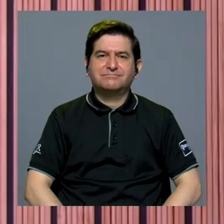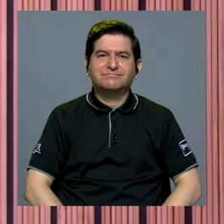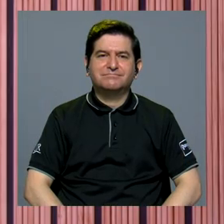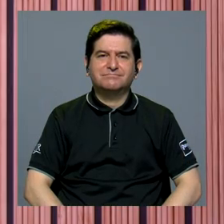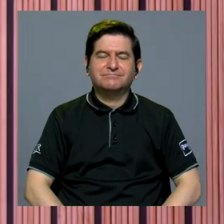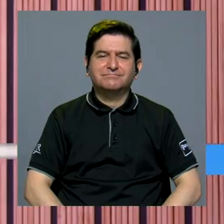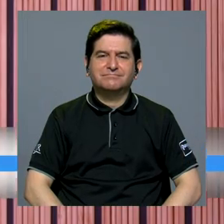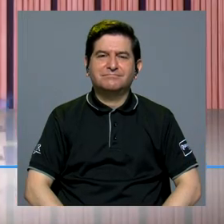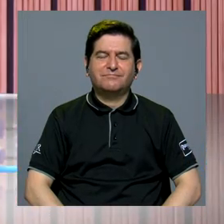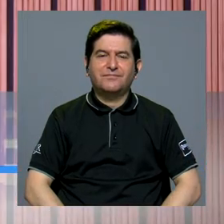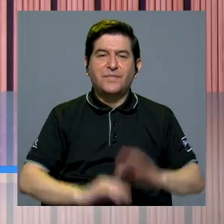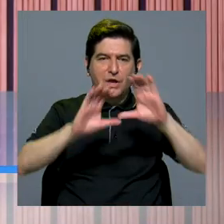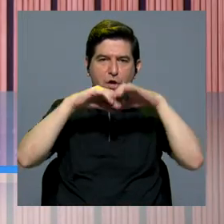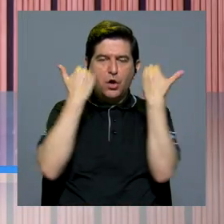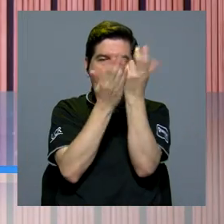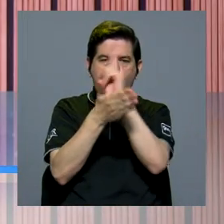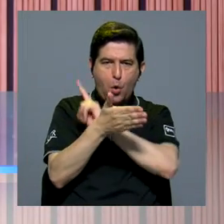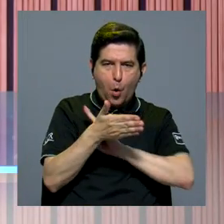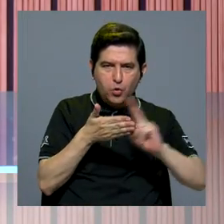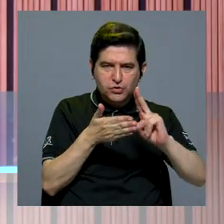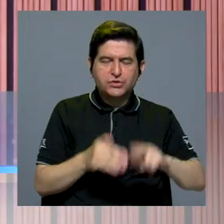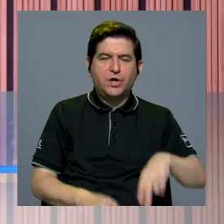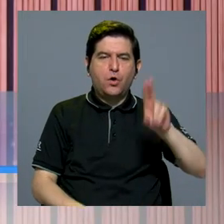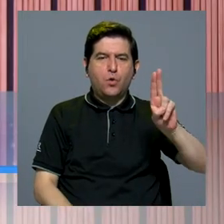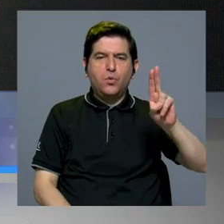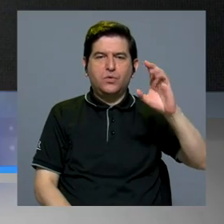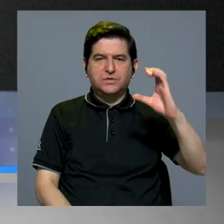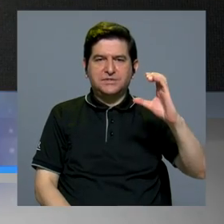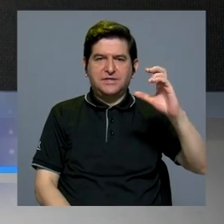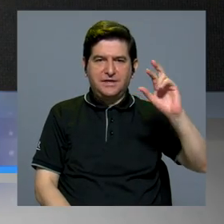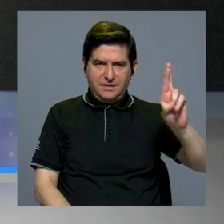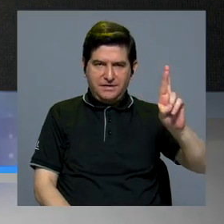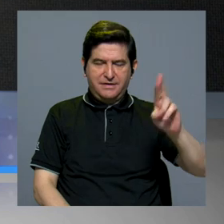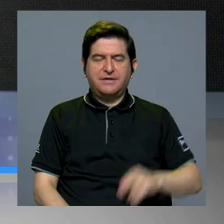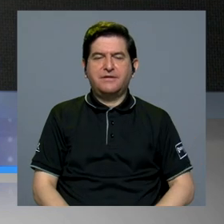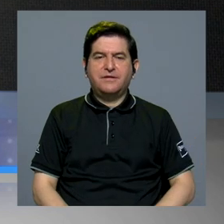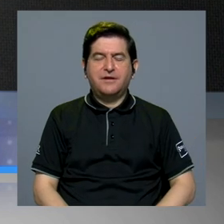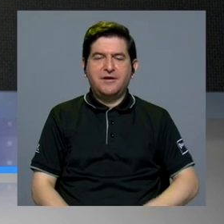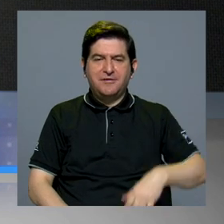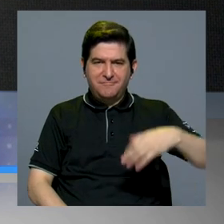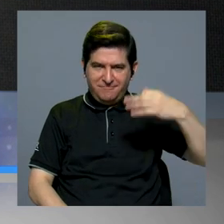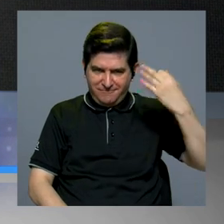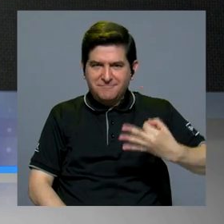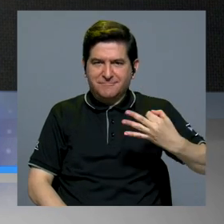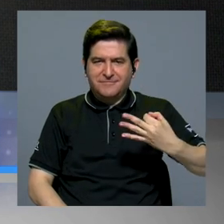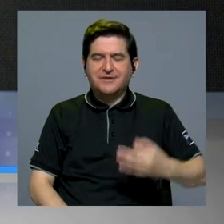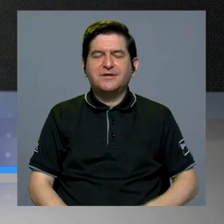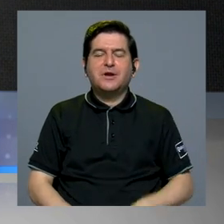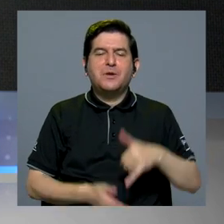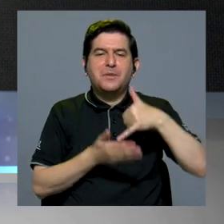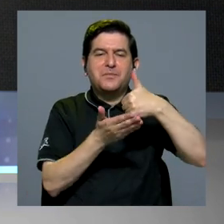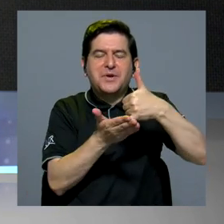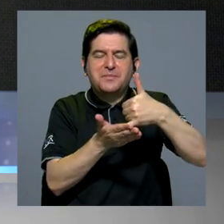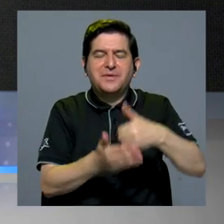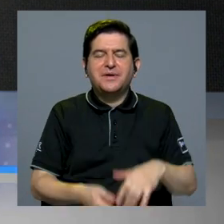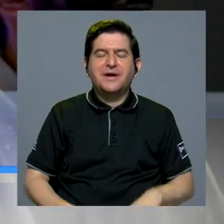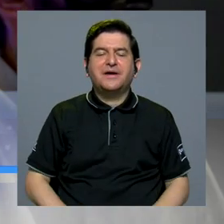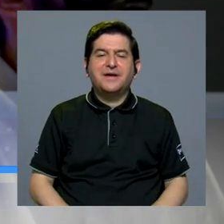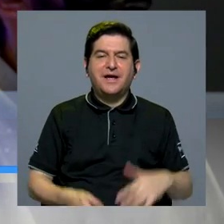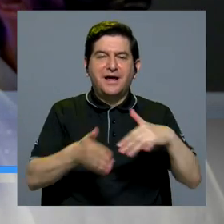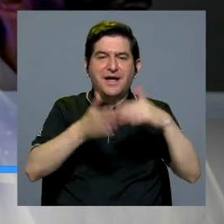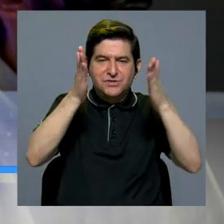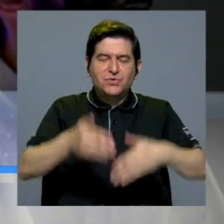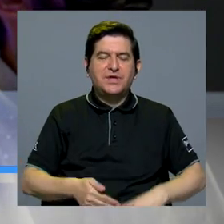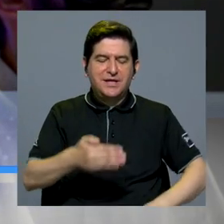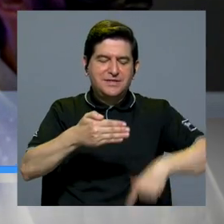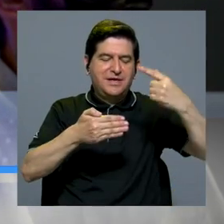El Consejo Universitario de la Universidad de Costa Rica finalmente pudo premiar a sus estudiantes de grado